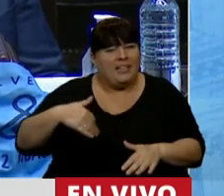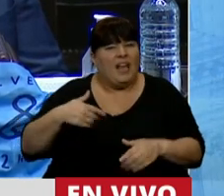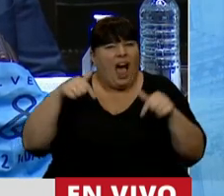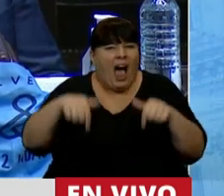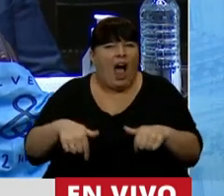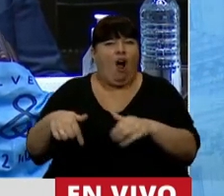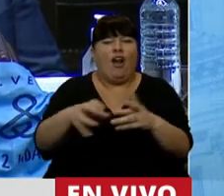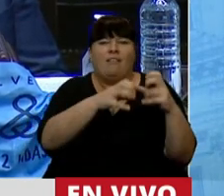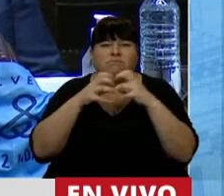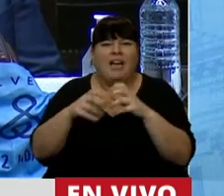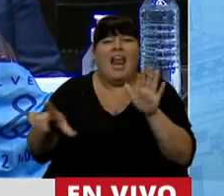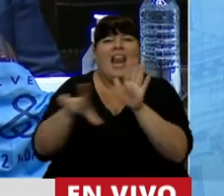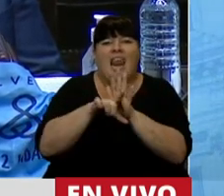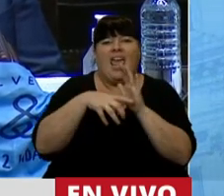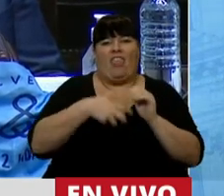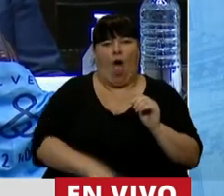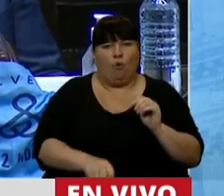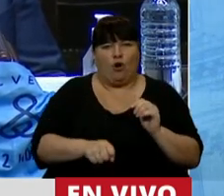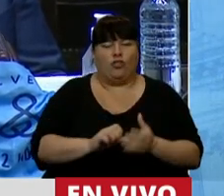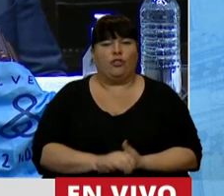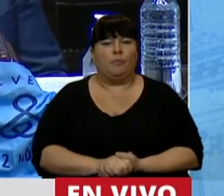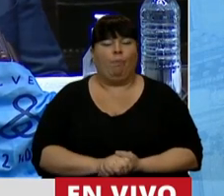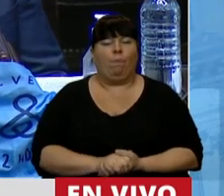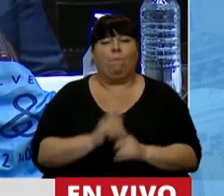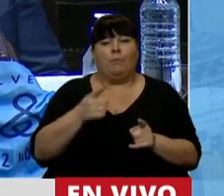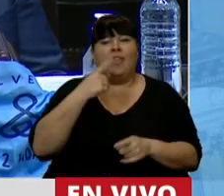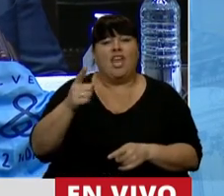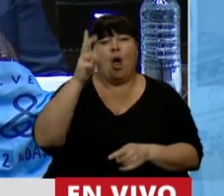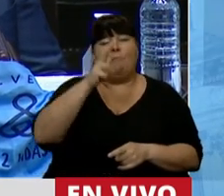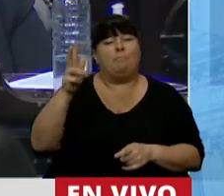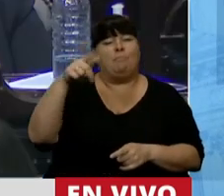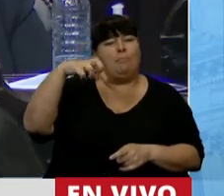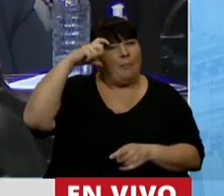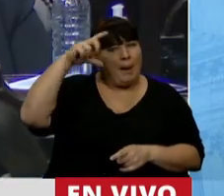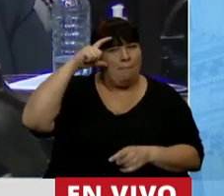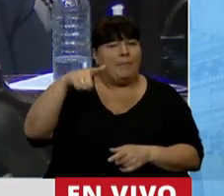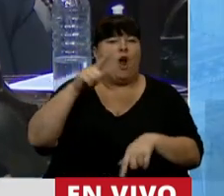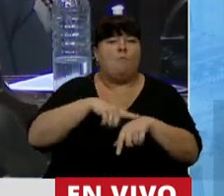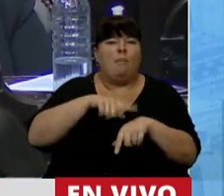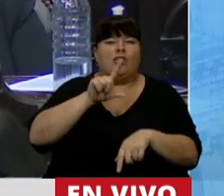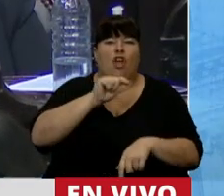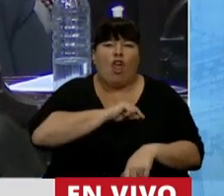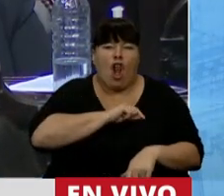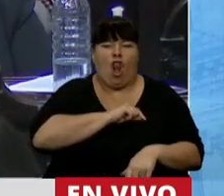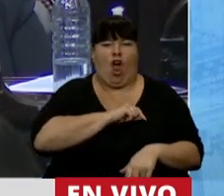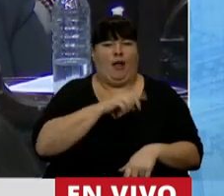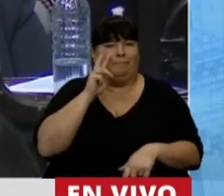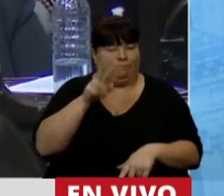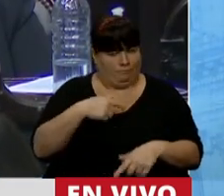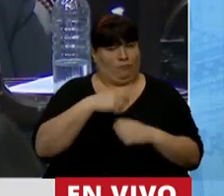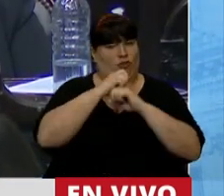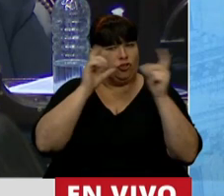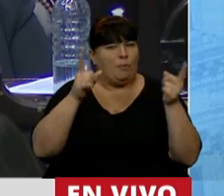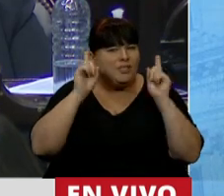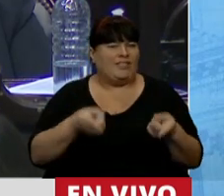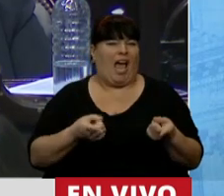estemos aquí tratando la legalización del aborto. Como dijo el Padre Pepe, en medio de esta dolorosa situación, vemos con sorpresa